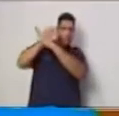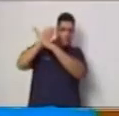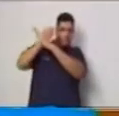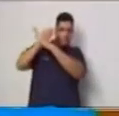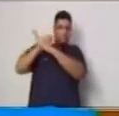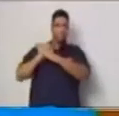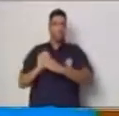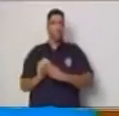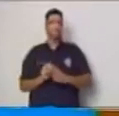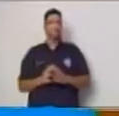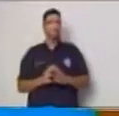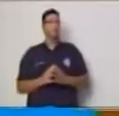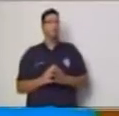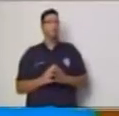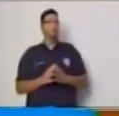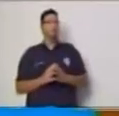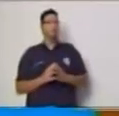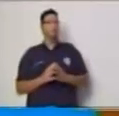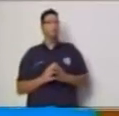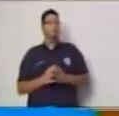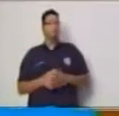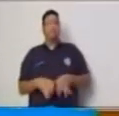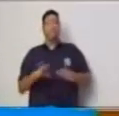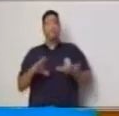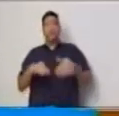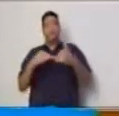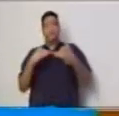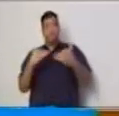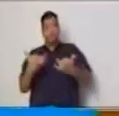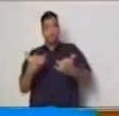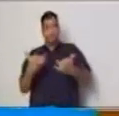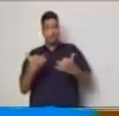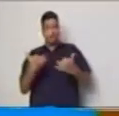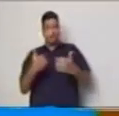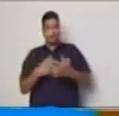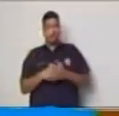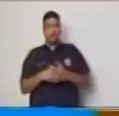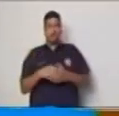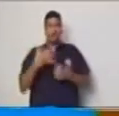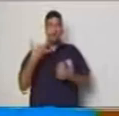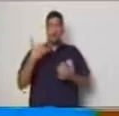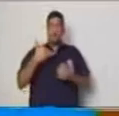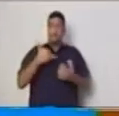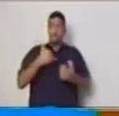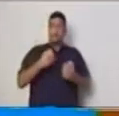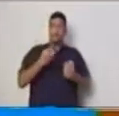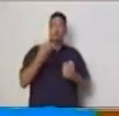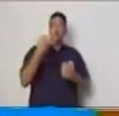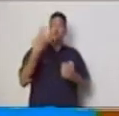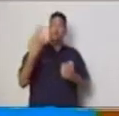colocar el par ordenado tres nueve